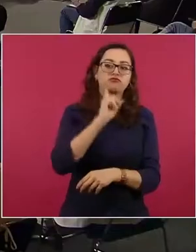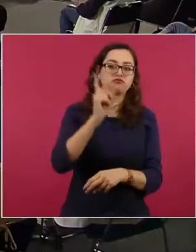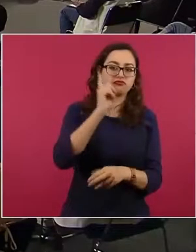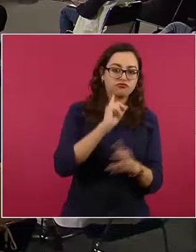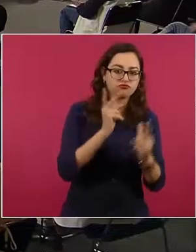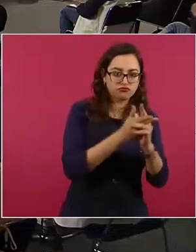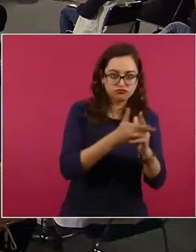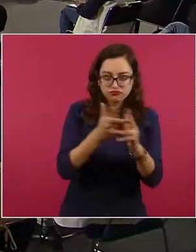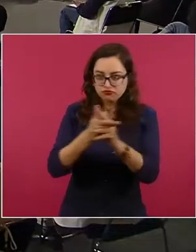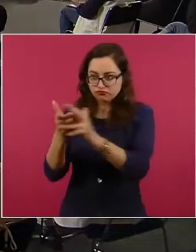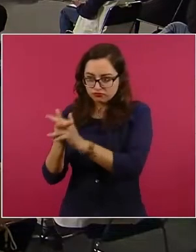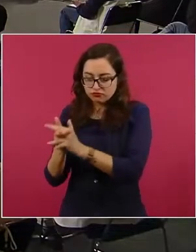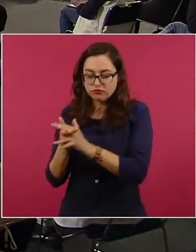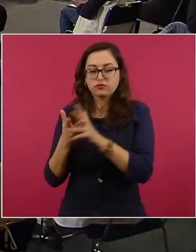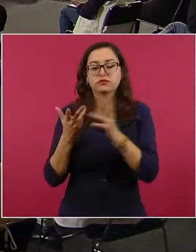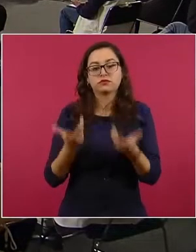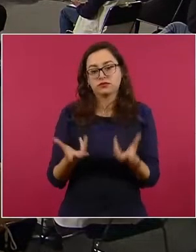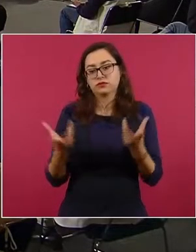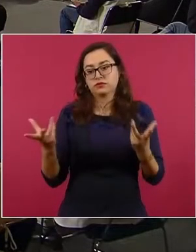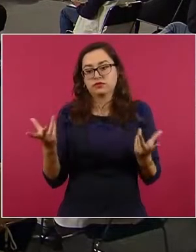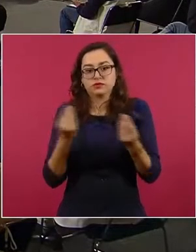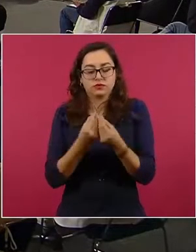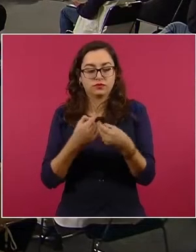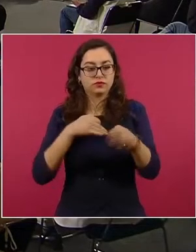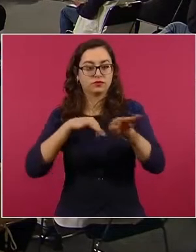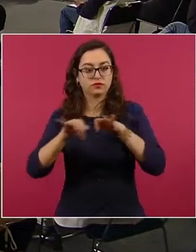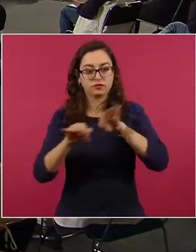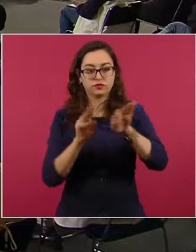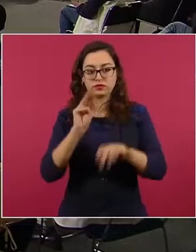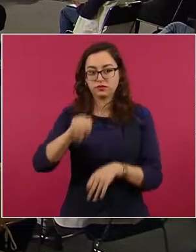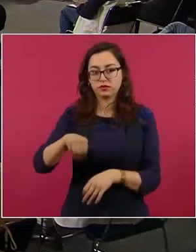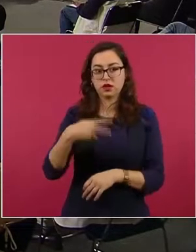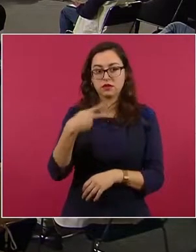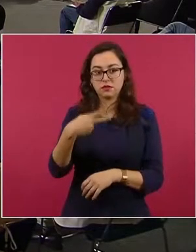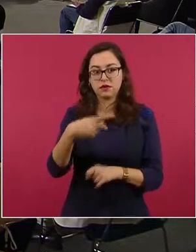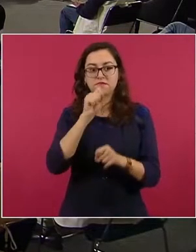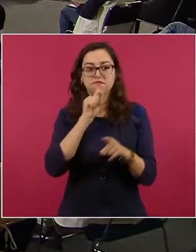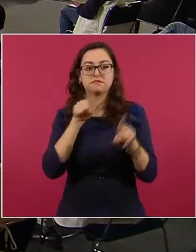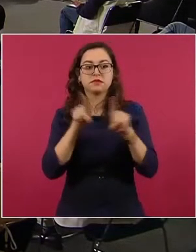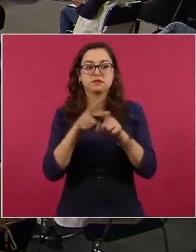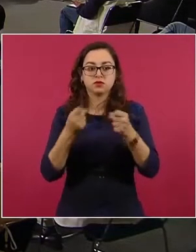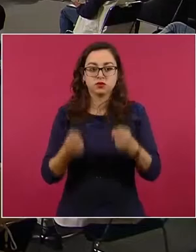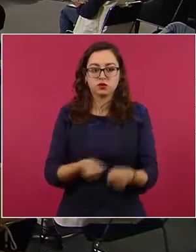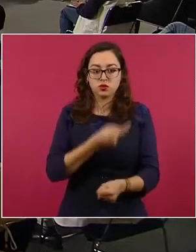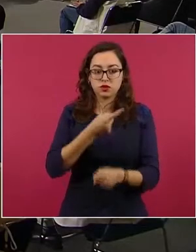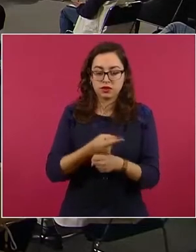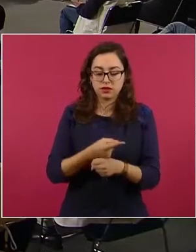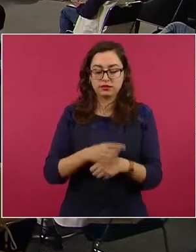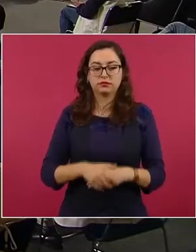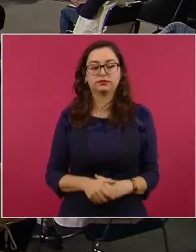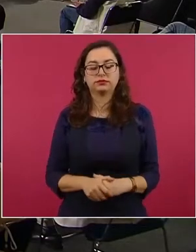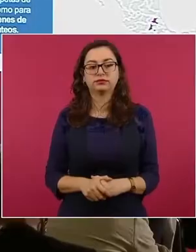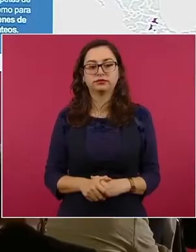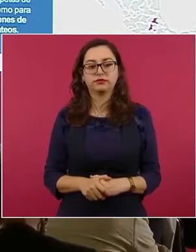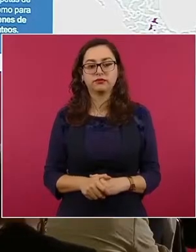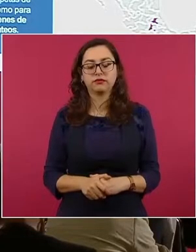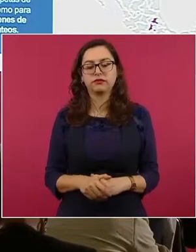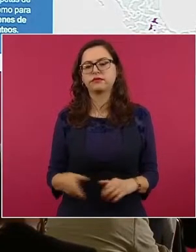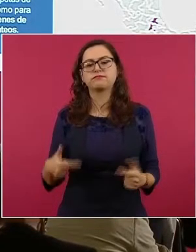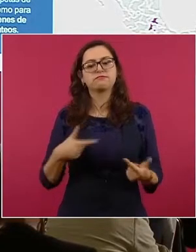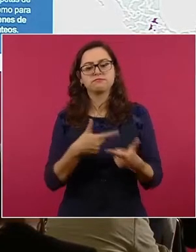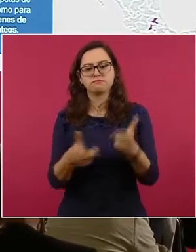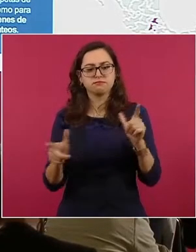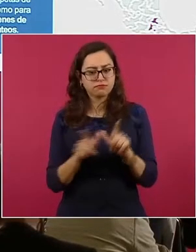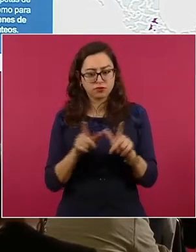coadyuvar con el Ministerio Público y las autoridades de seguridad pública. Este grupo comenzó sus operaciones